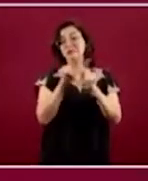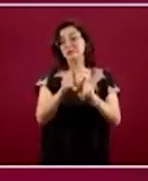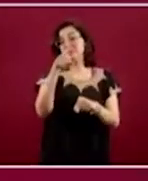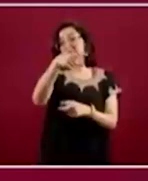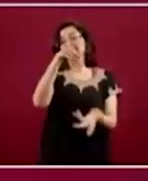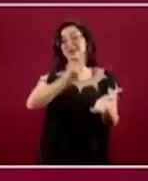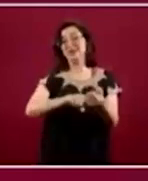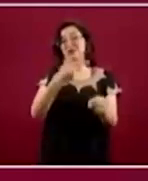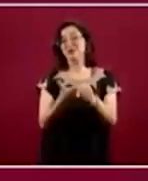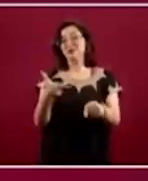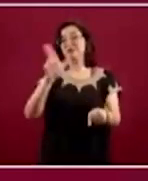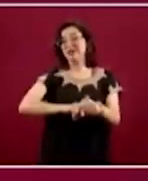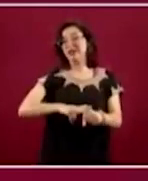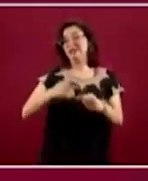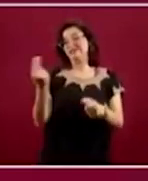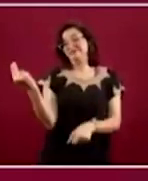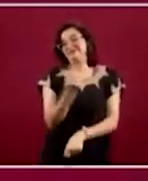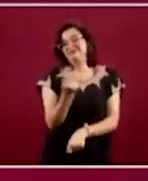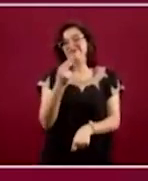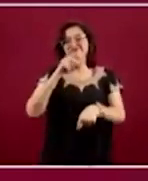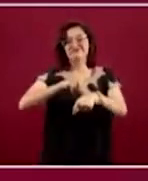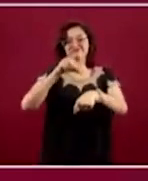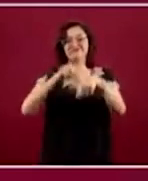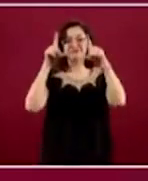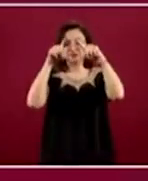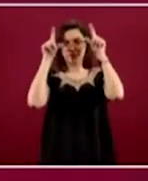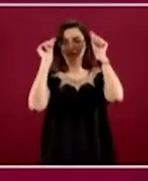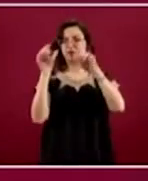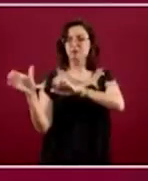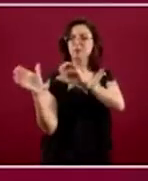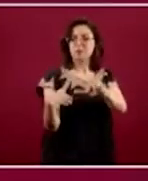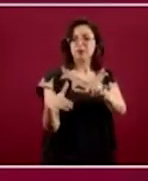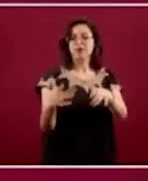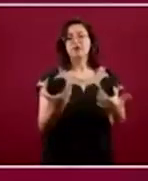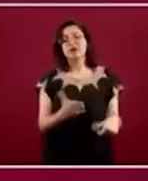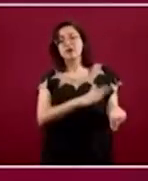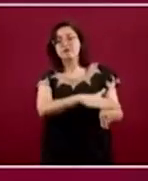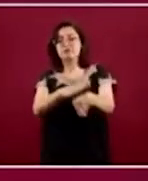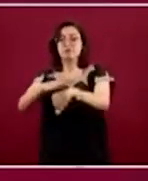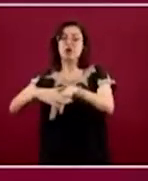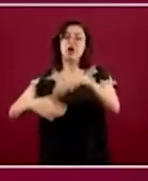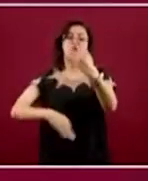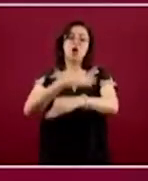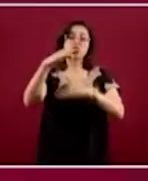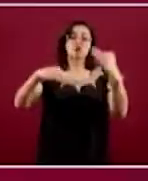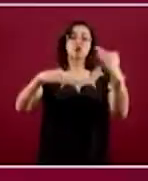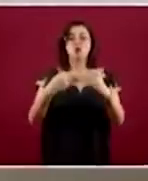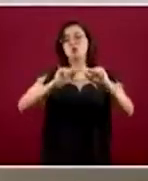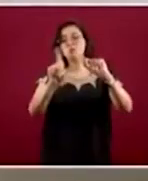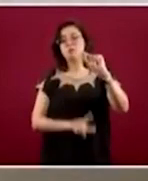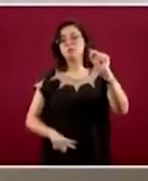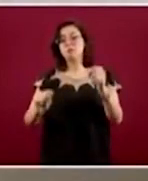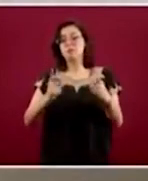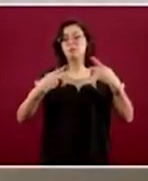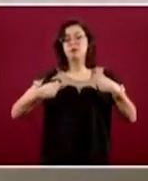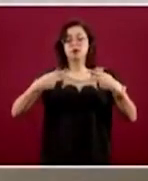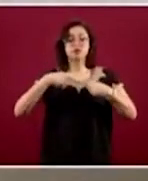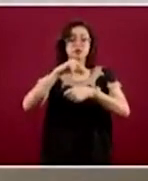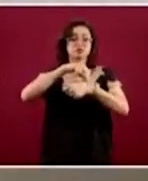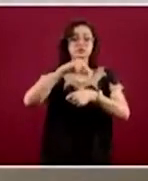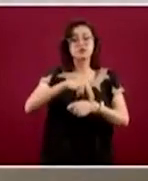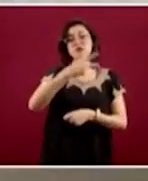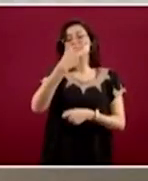Y este es el llamado de toda la comunidad de médicos y de enfermeras del país a que nos ayuden